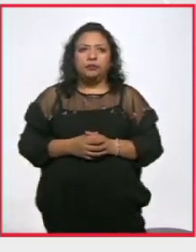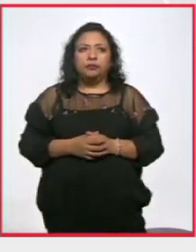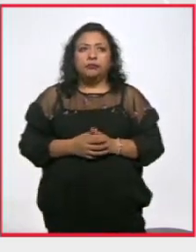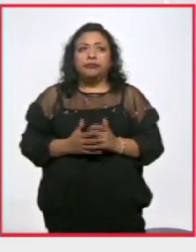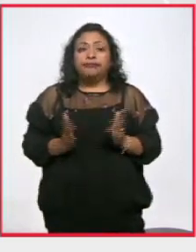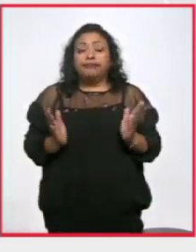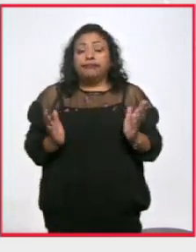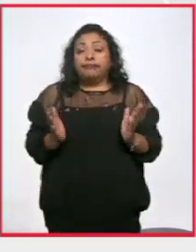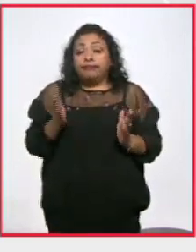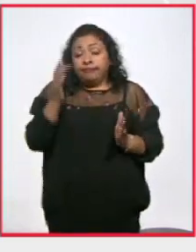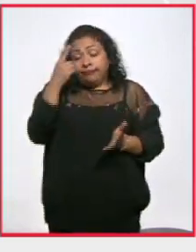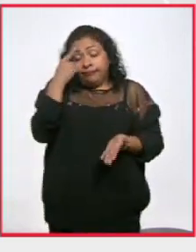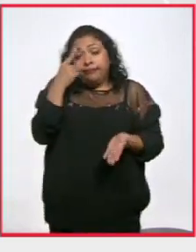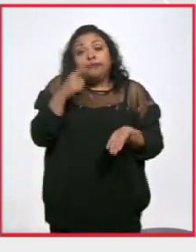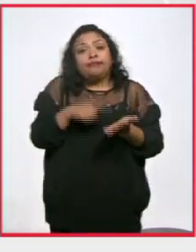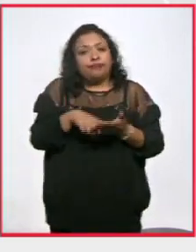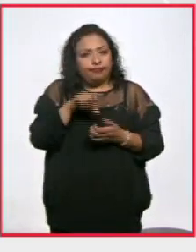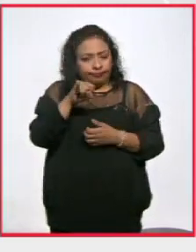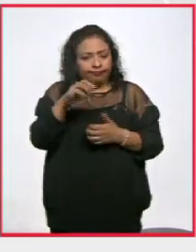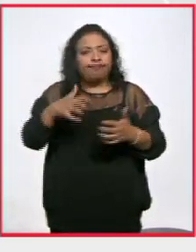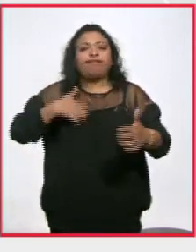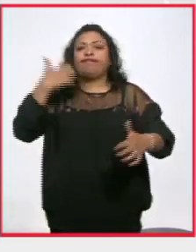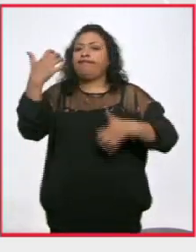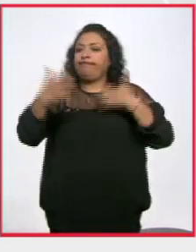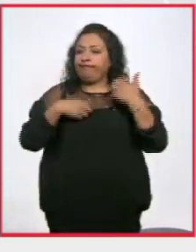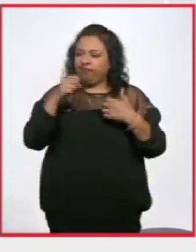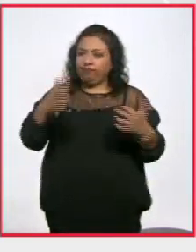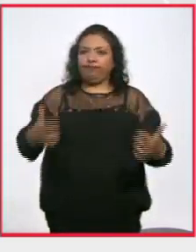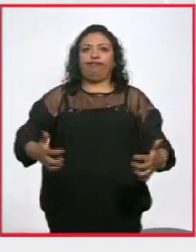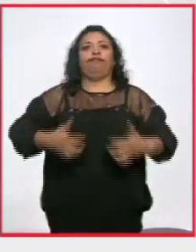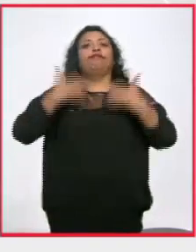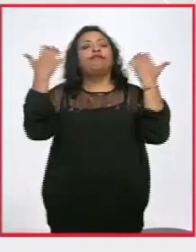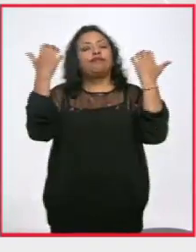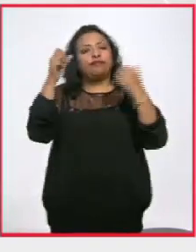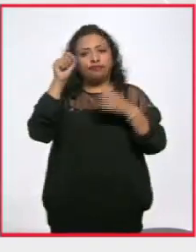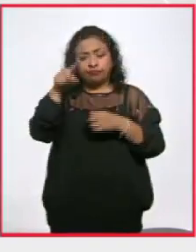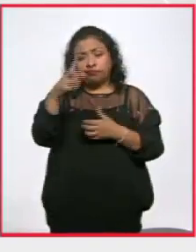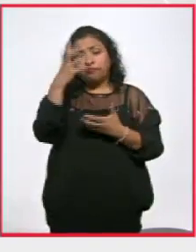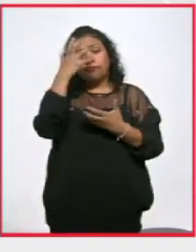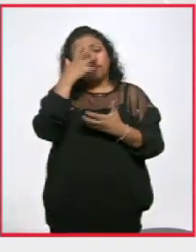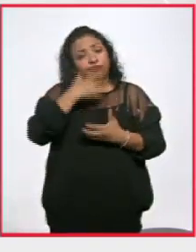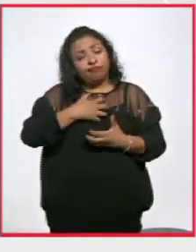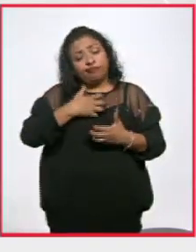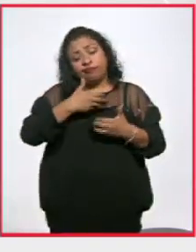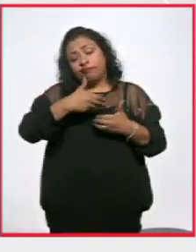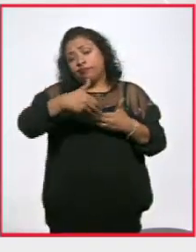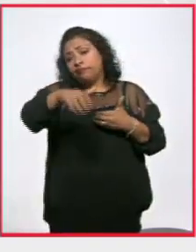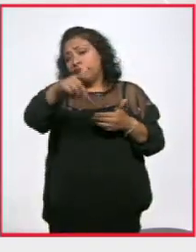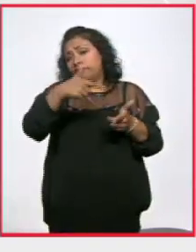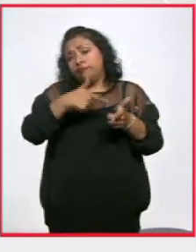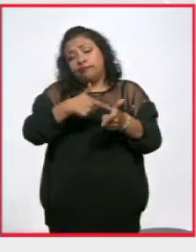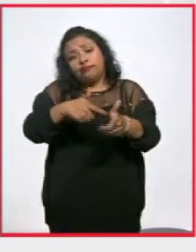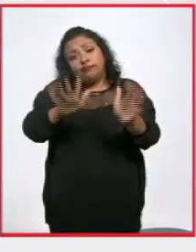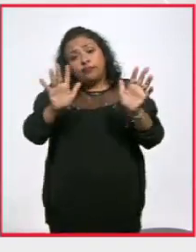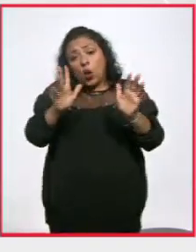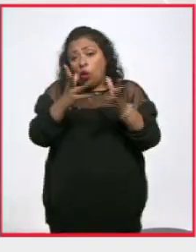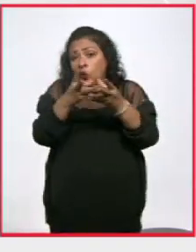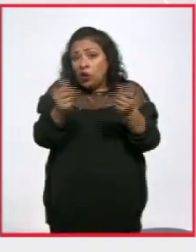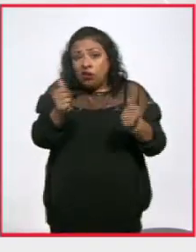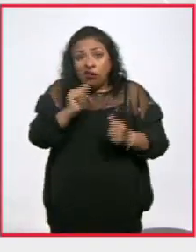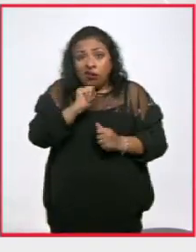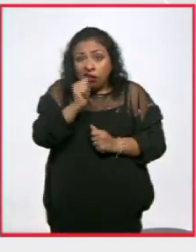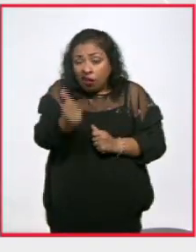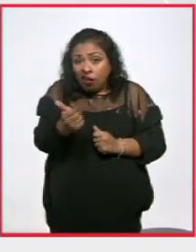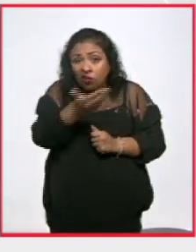Creo que, pues sí, hay mucho enojo, hay mucha rabia, sigue habiendo mucha tristeza, y la seguirá viendo mientras no haya solución,